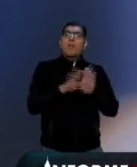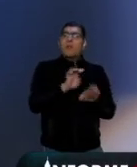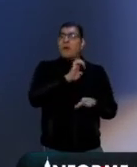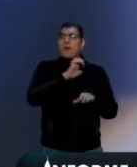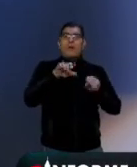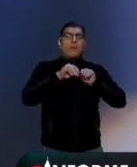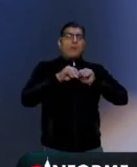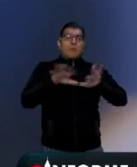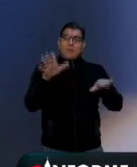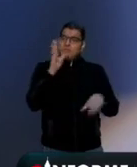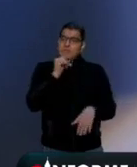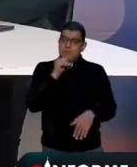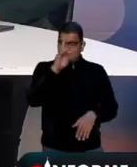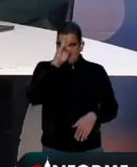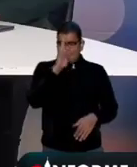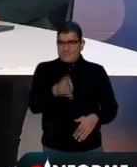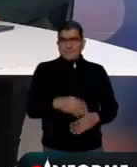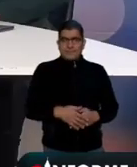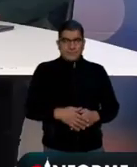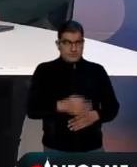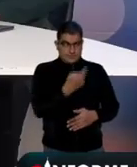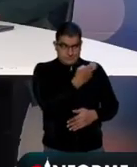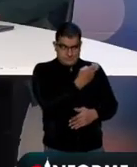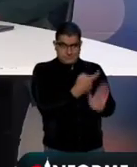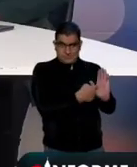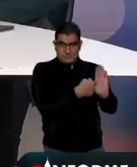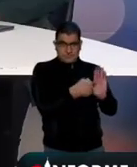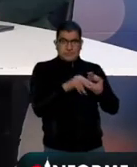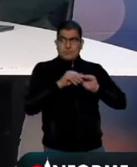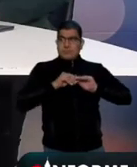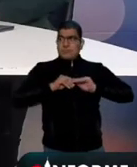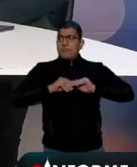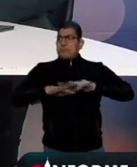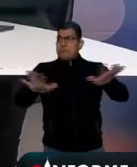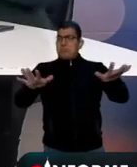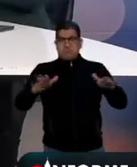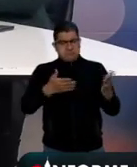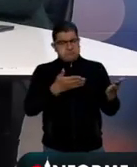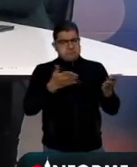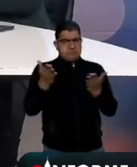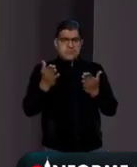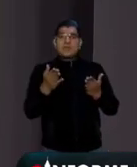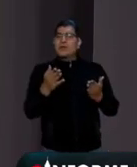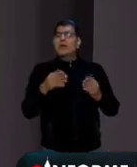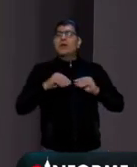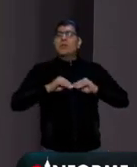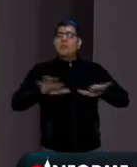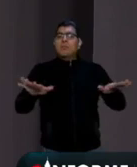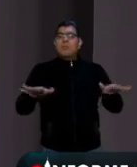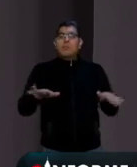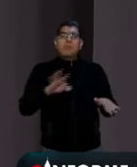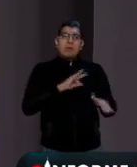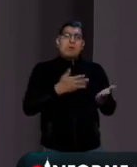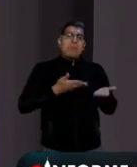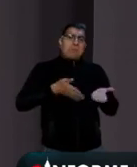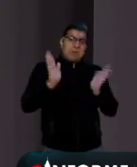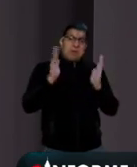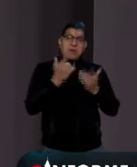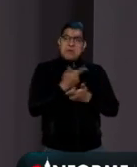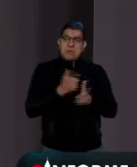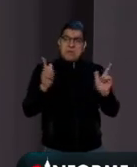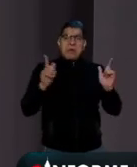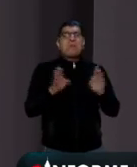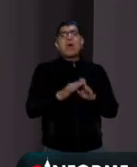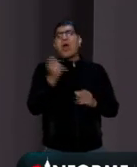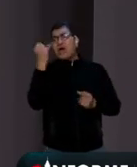odio. Y aquí está permitiendo el discurso de odio. Lo permite de manera... Se los permite a unos y